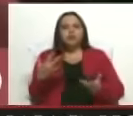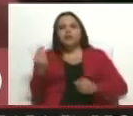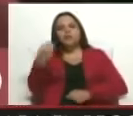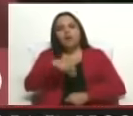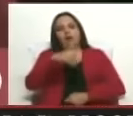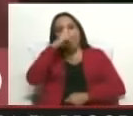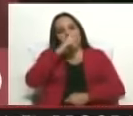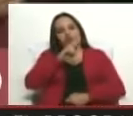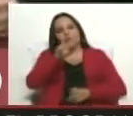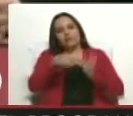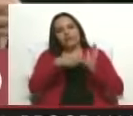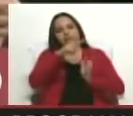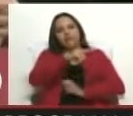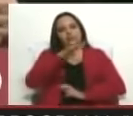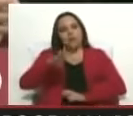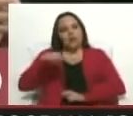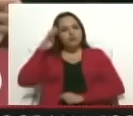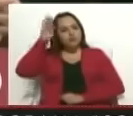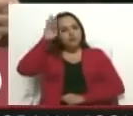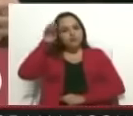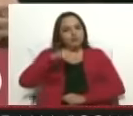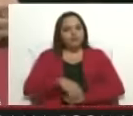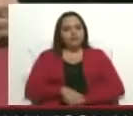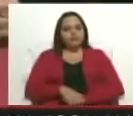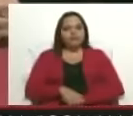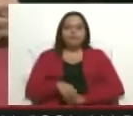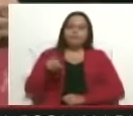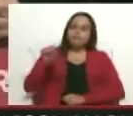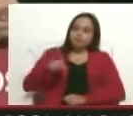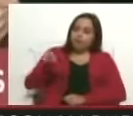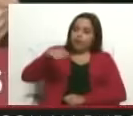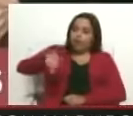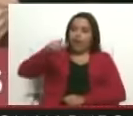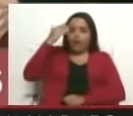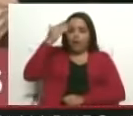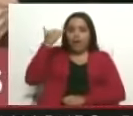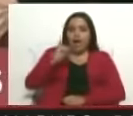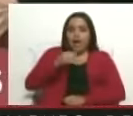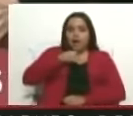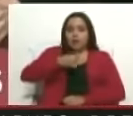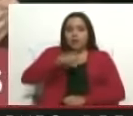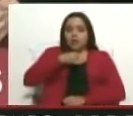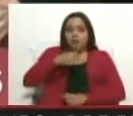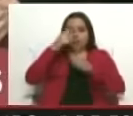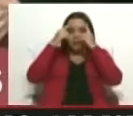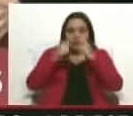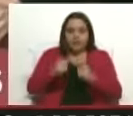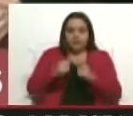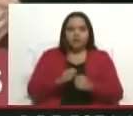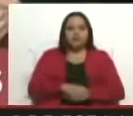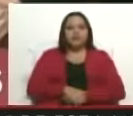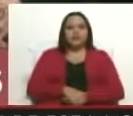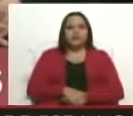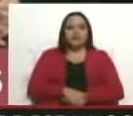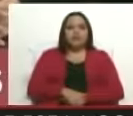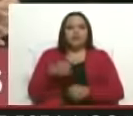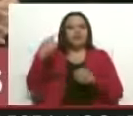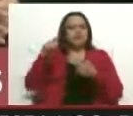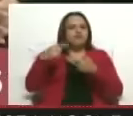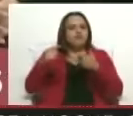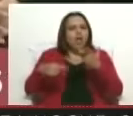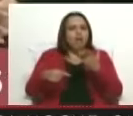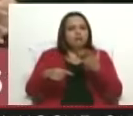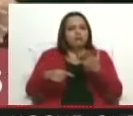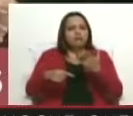Boris? Bueno, ustedes saben que allá habían periodistas de la fuente especializada. Estaba Bloomberg, estaba Reuters, estaba FP.